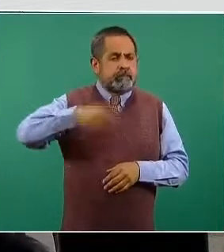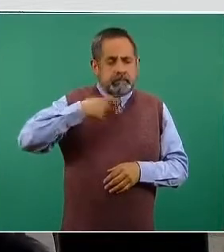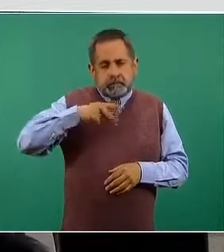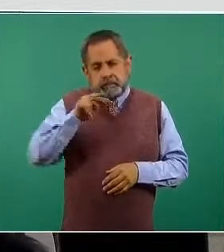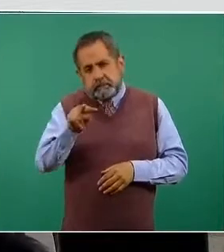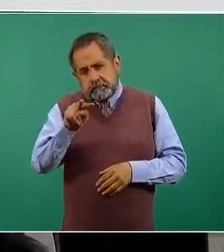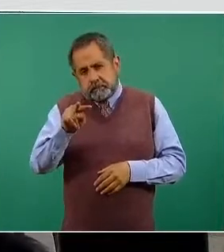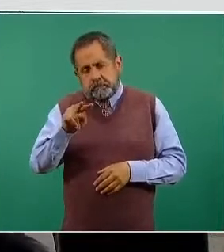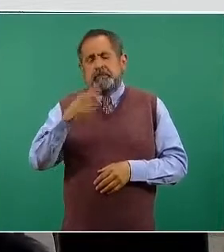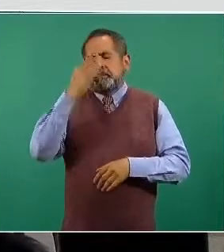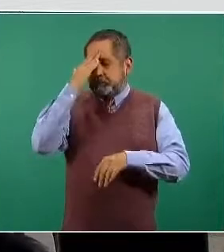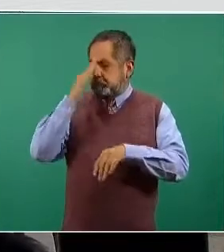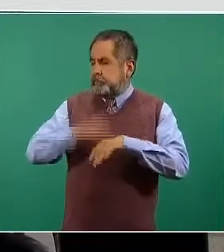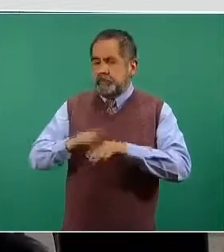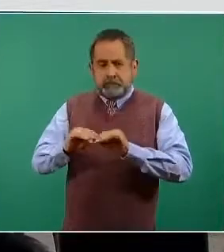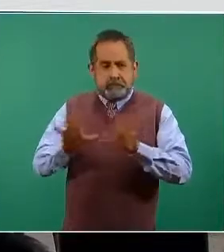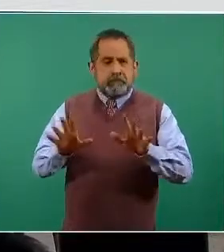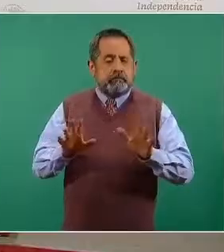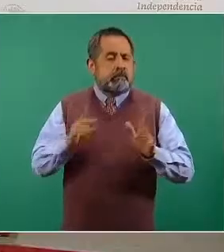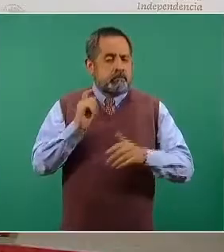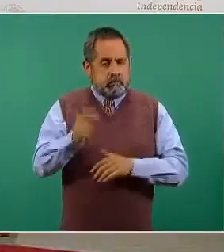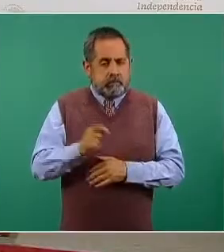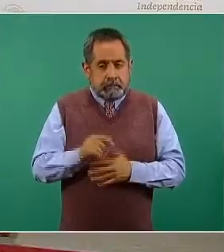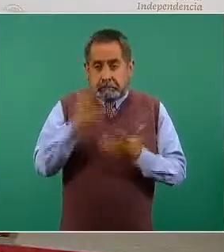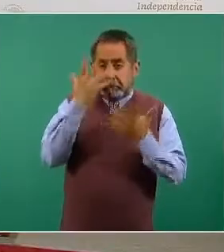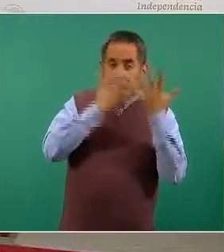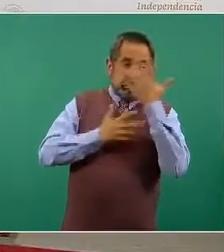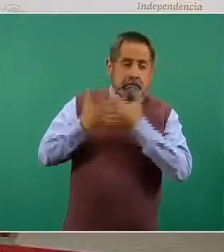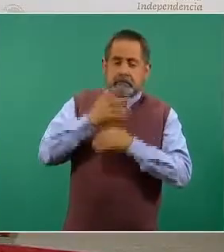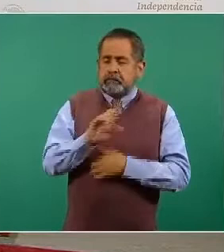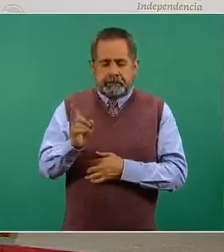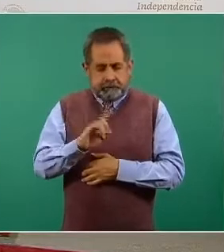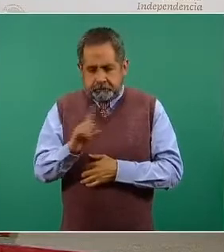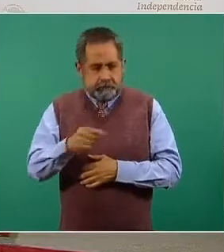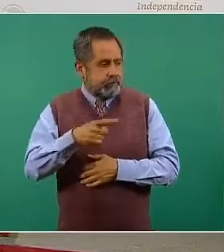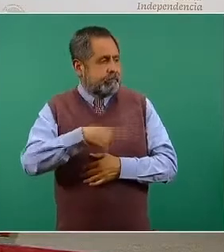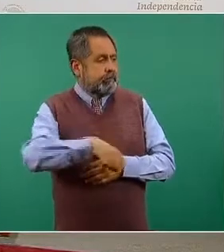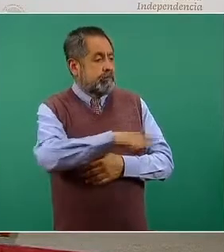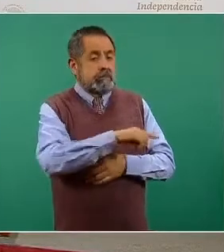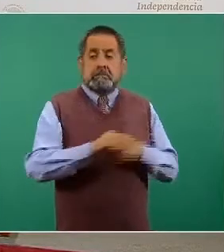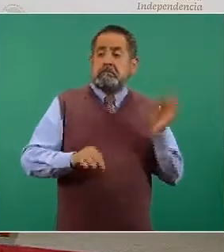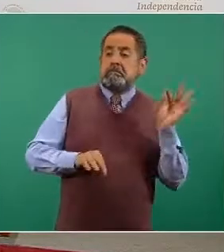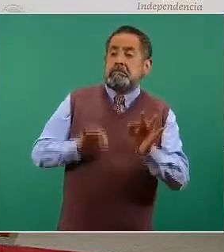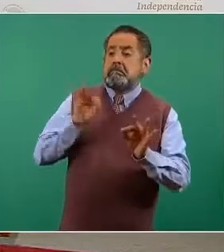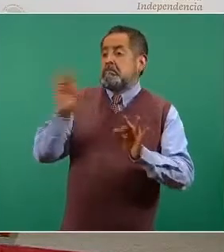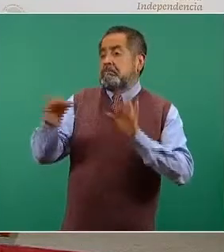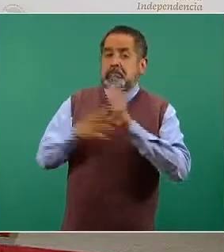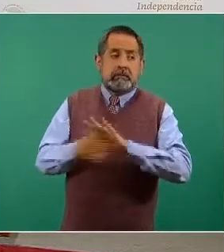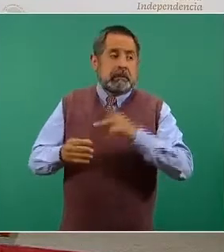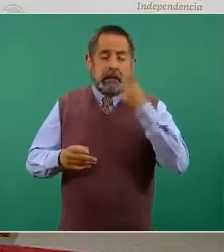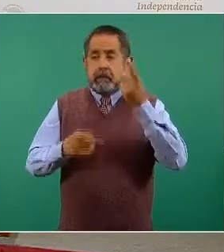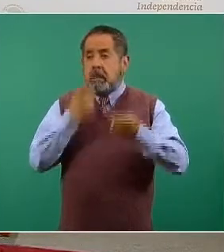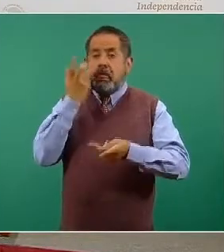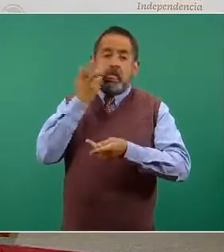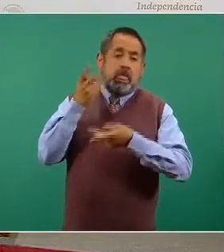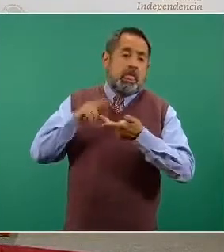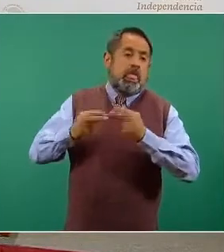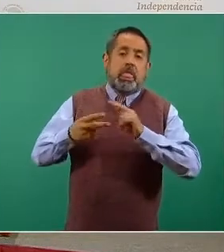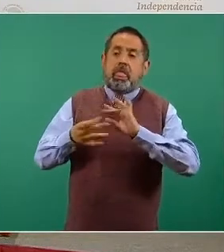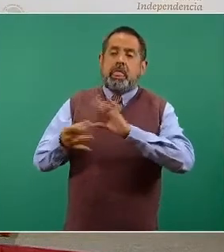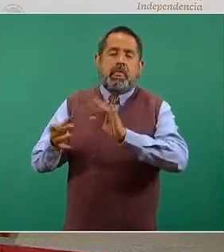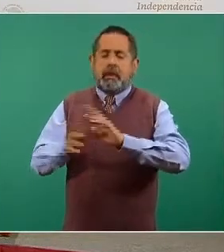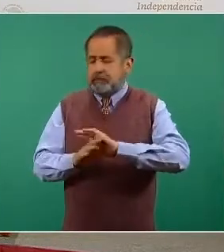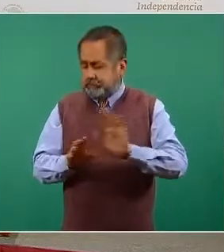tenga muy presente y no se confunda cuando vemos algunos medios que empiezan ya a generar una distorsión de la